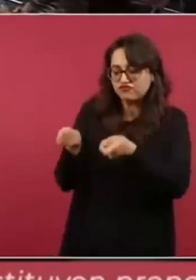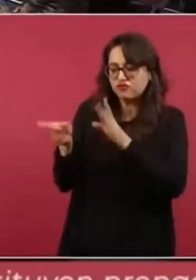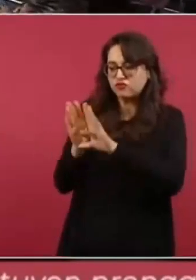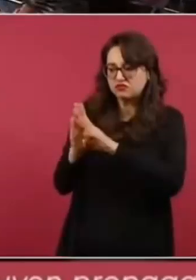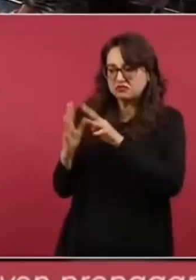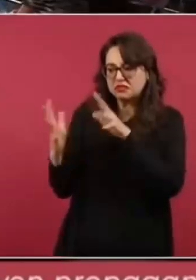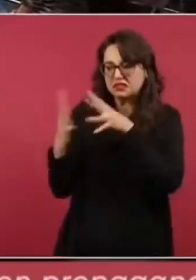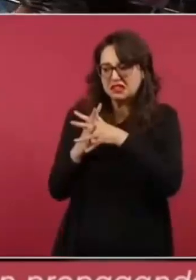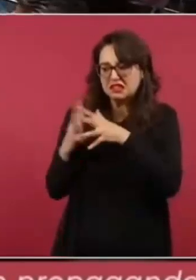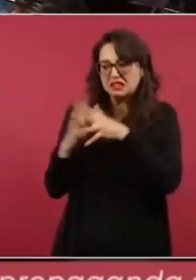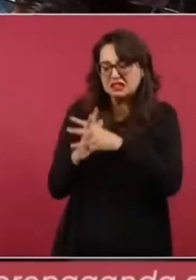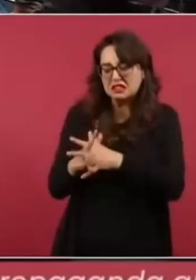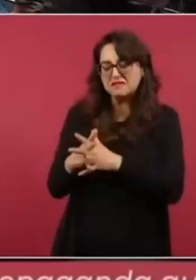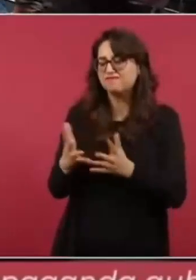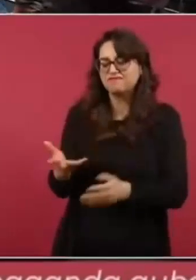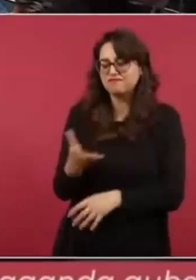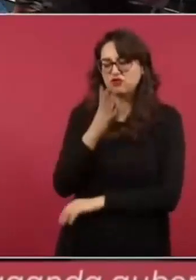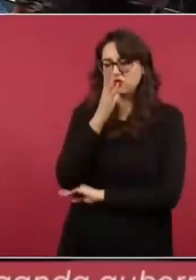1924.